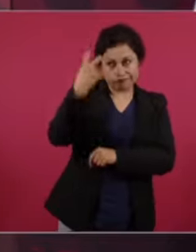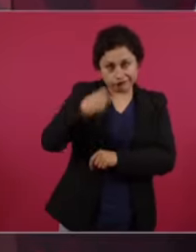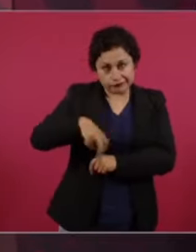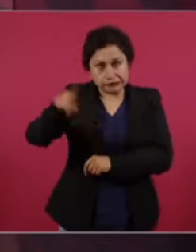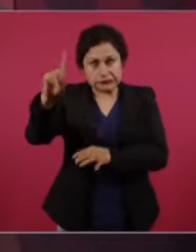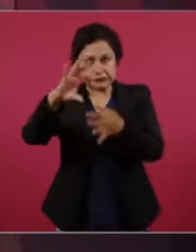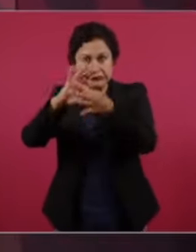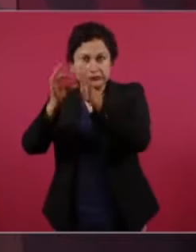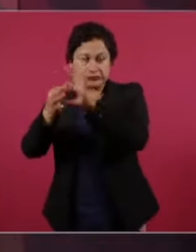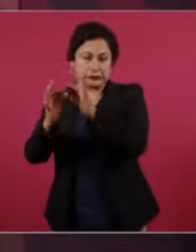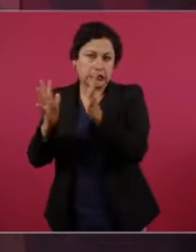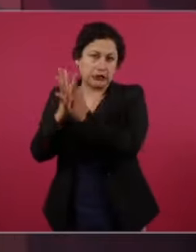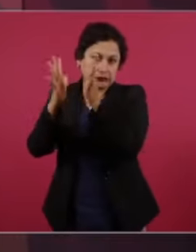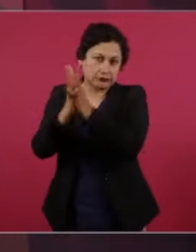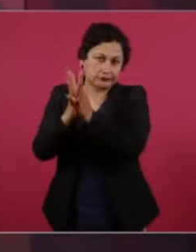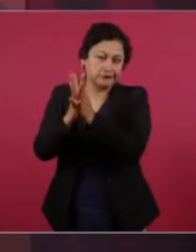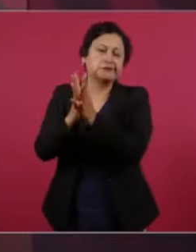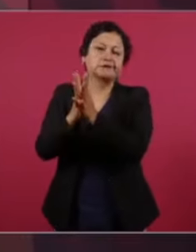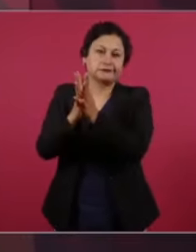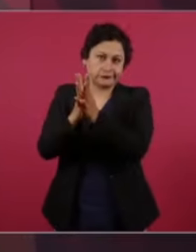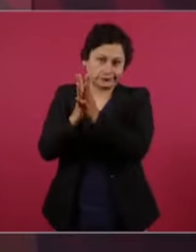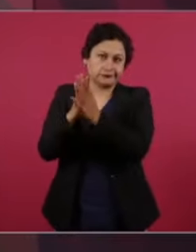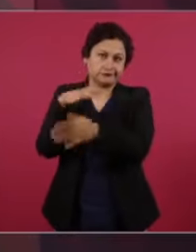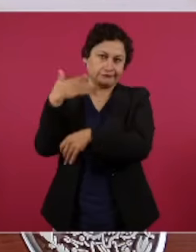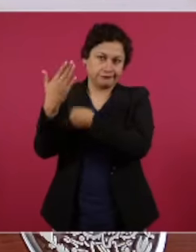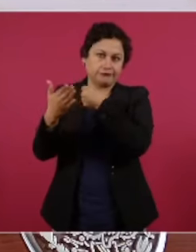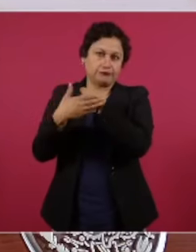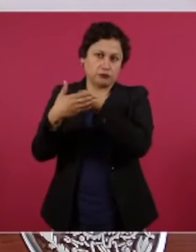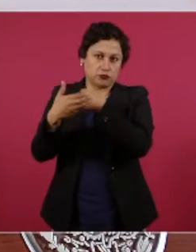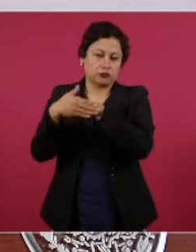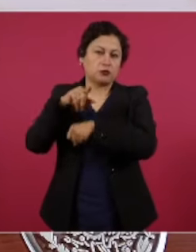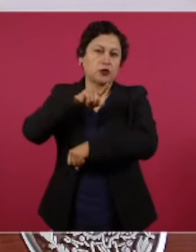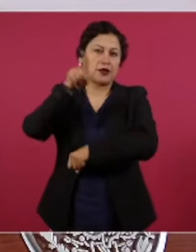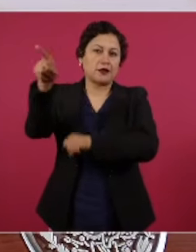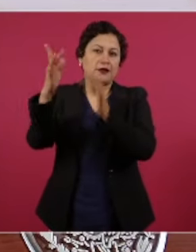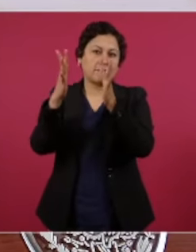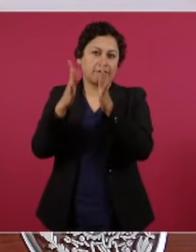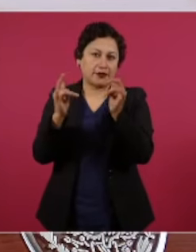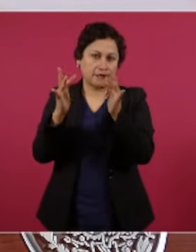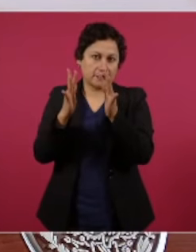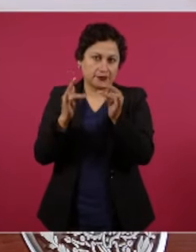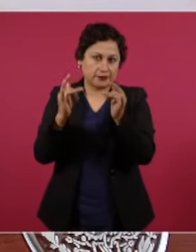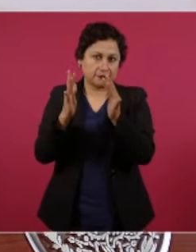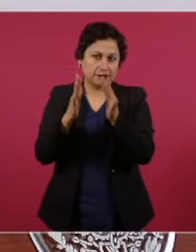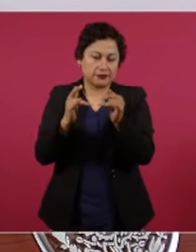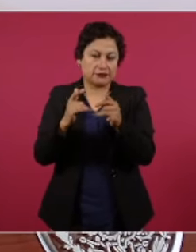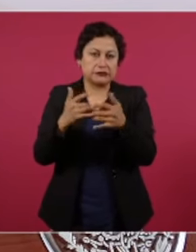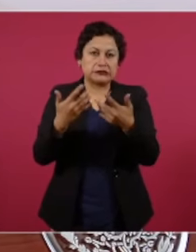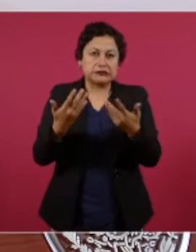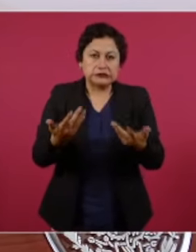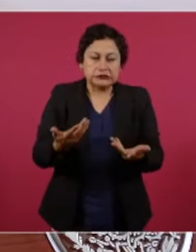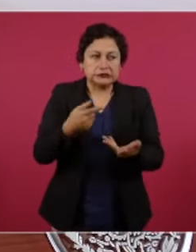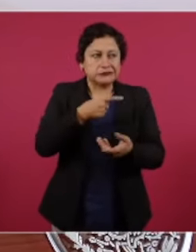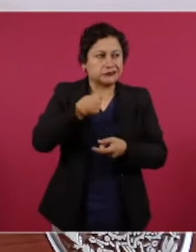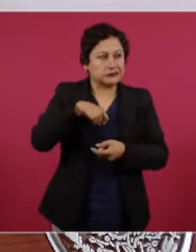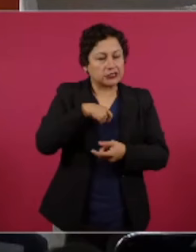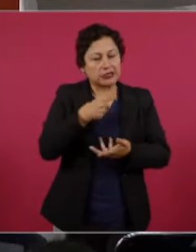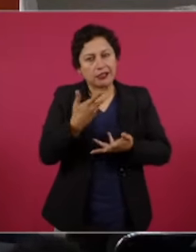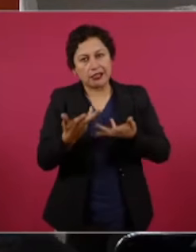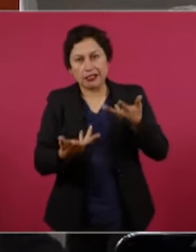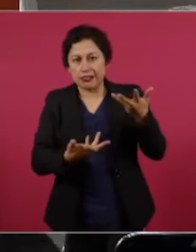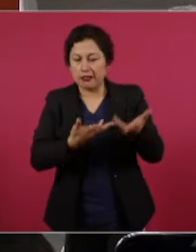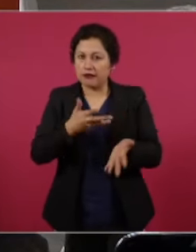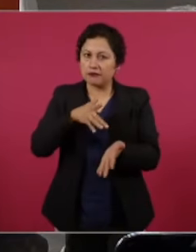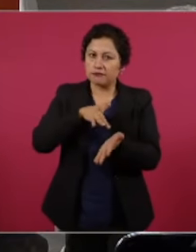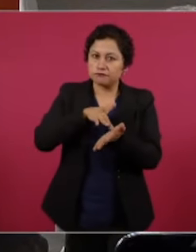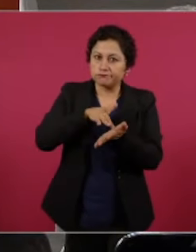van a participar ahora en Francia y que seguramente van a